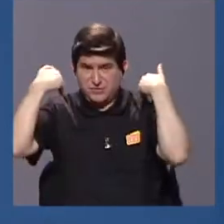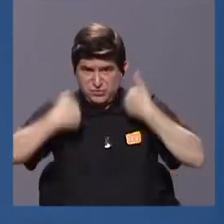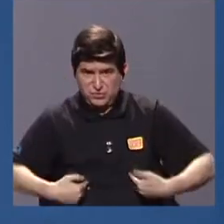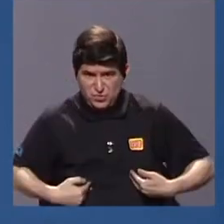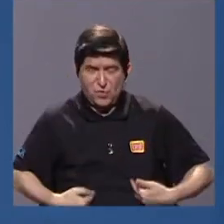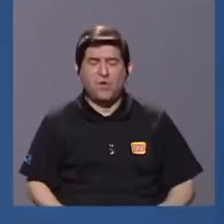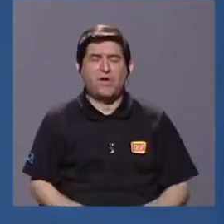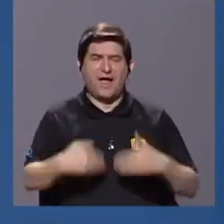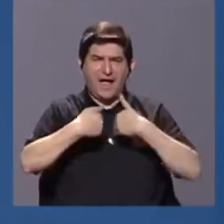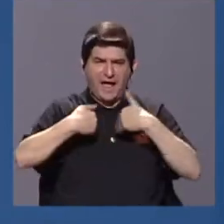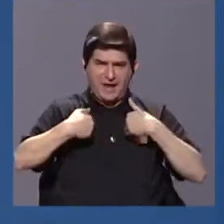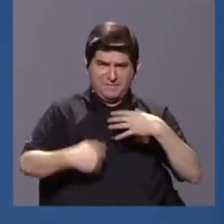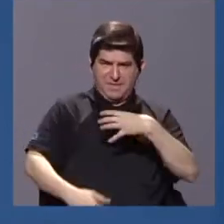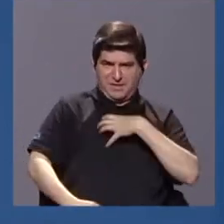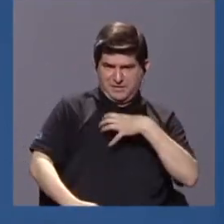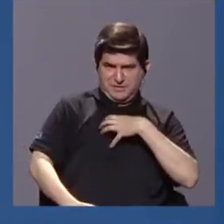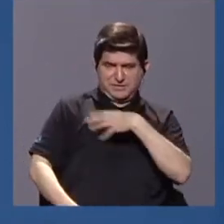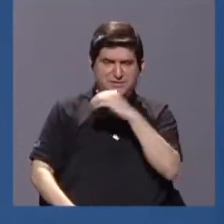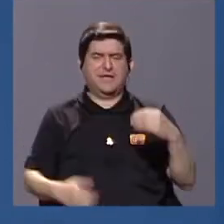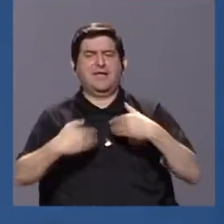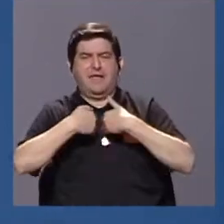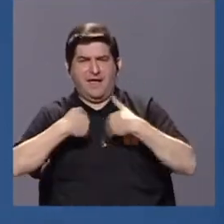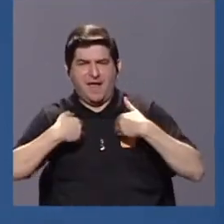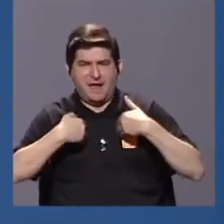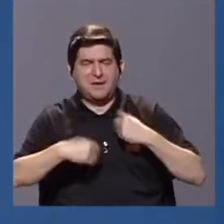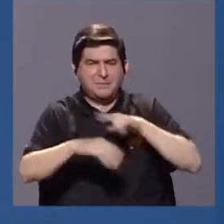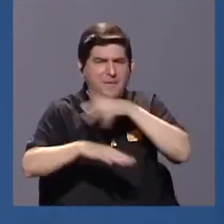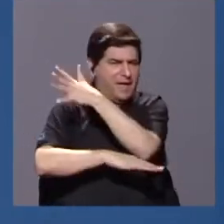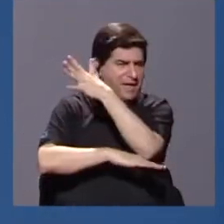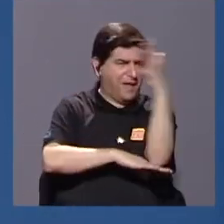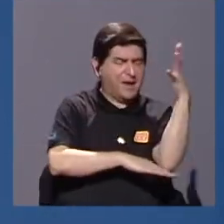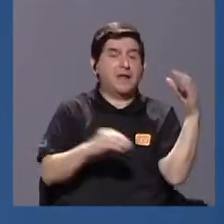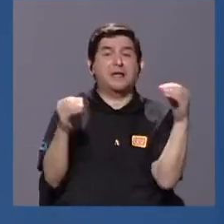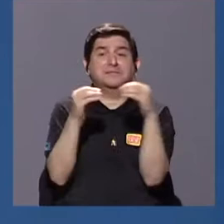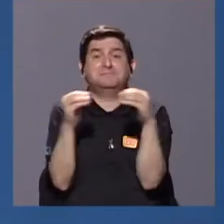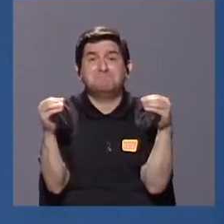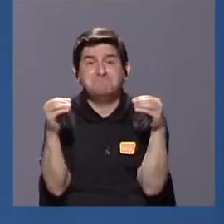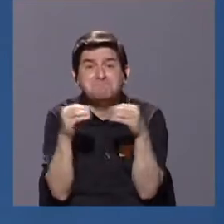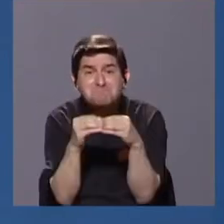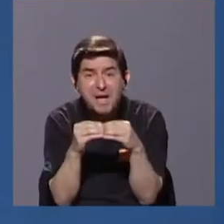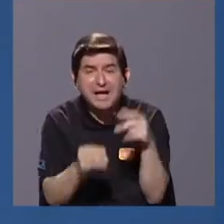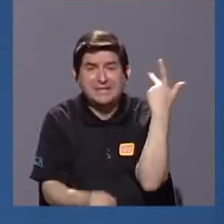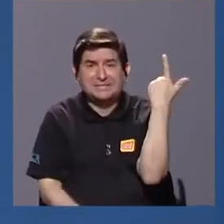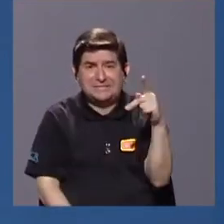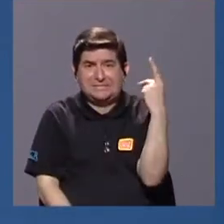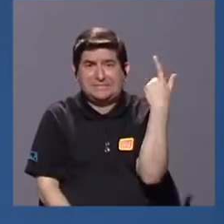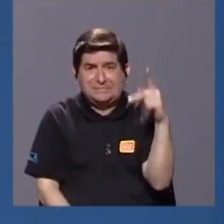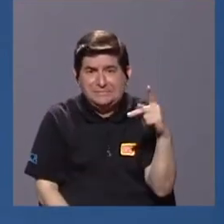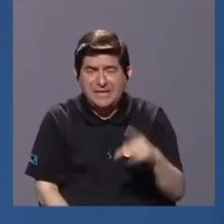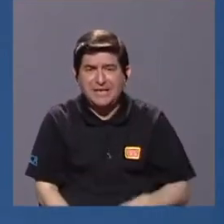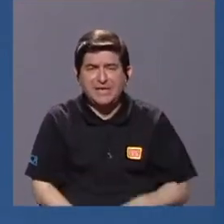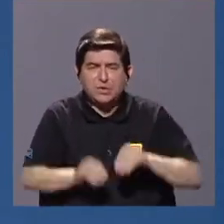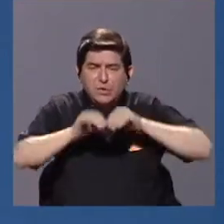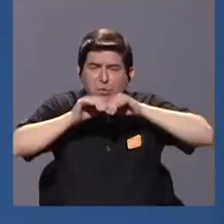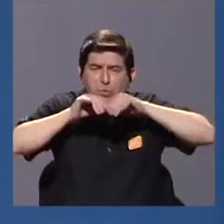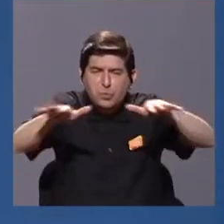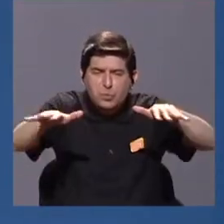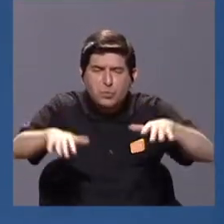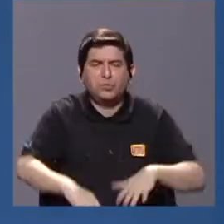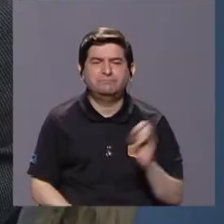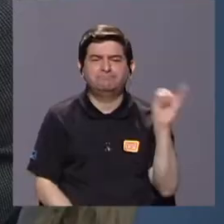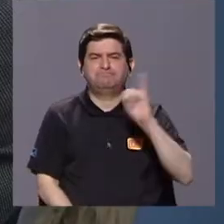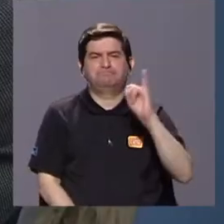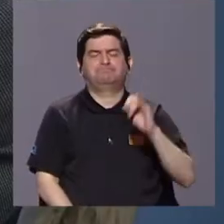sus animales domésticos y los animales silvestres, más vamos a tener riesgo a transmisión de agentes